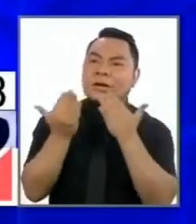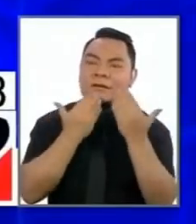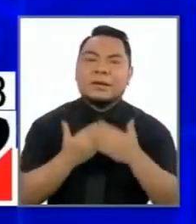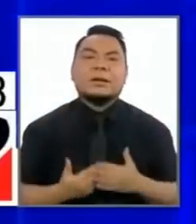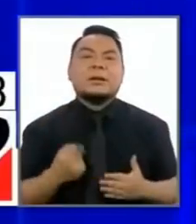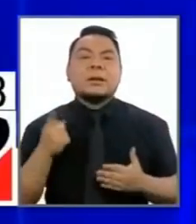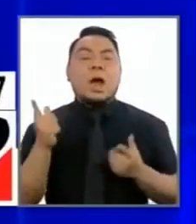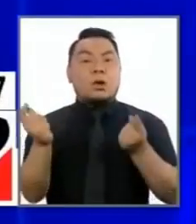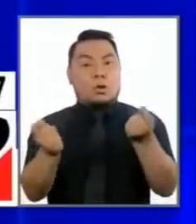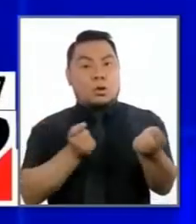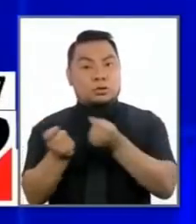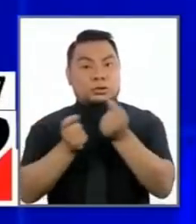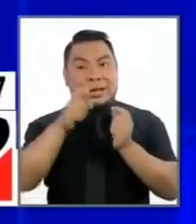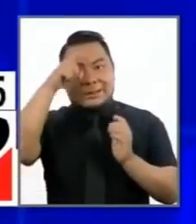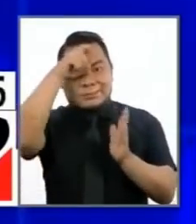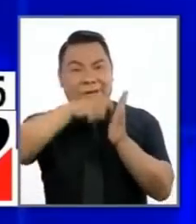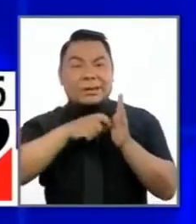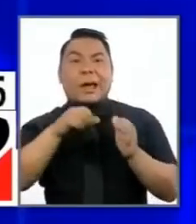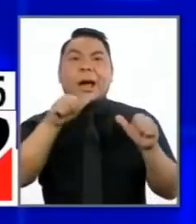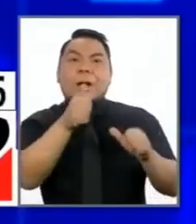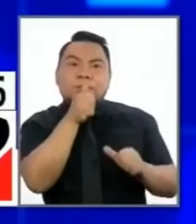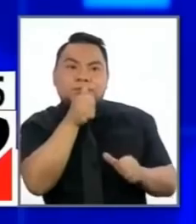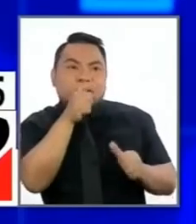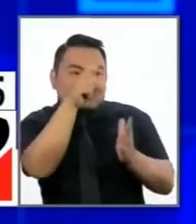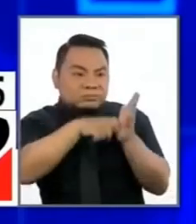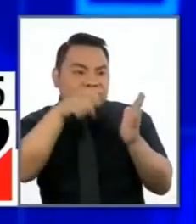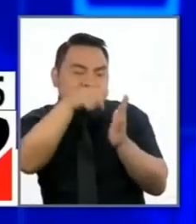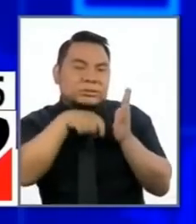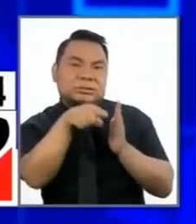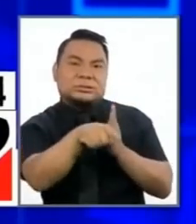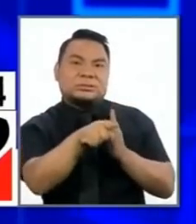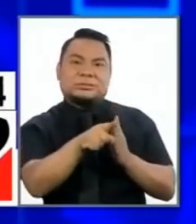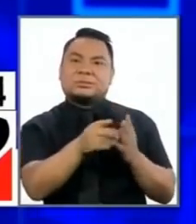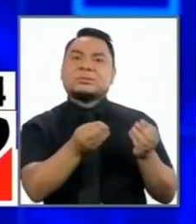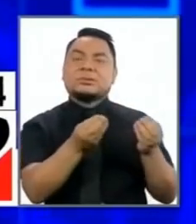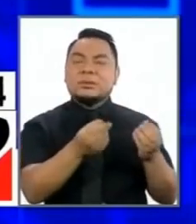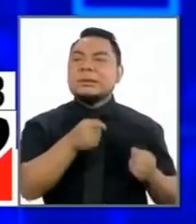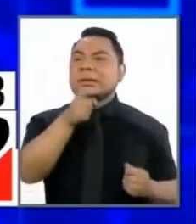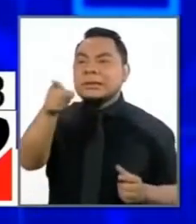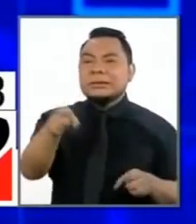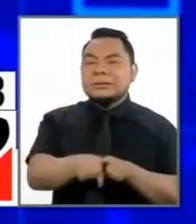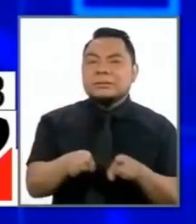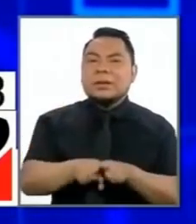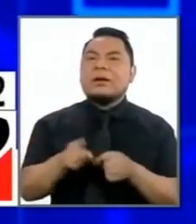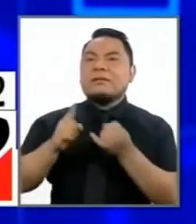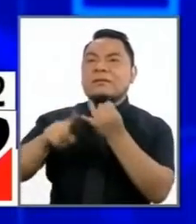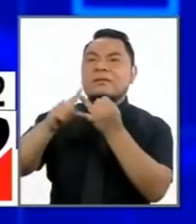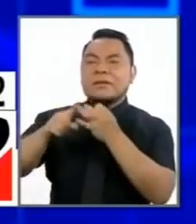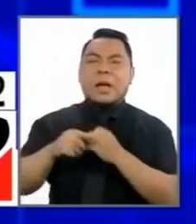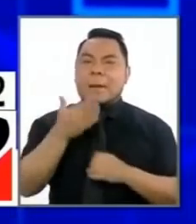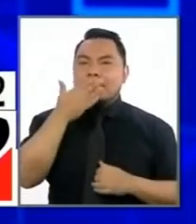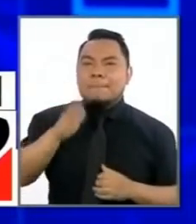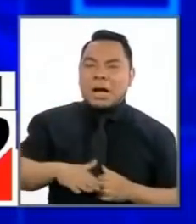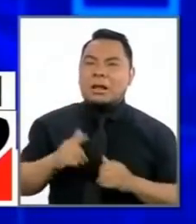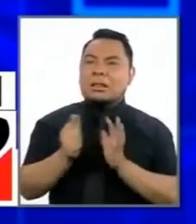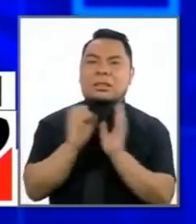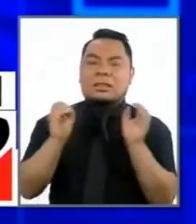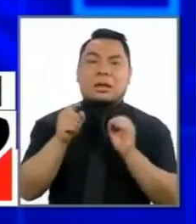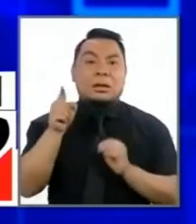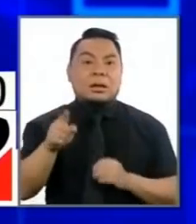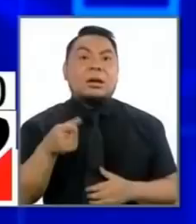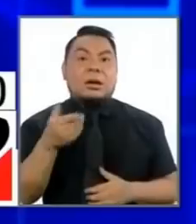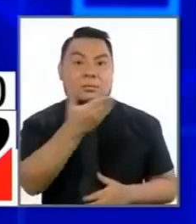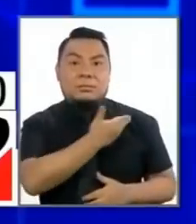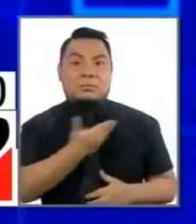de controlar la minería ilegal, no podemos hablar de controlar otro tipo de delitos si el Estado